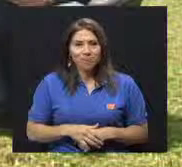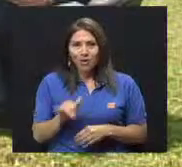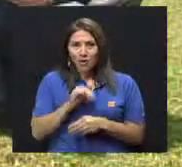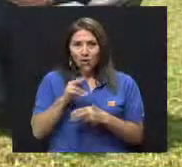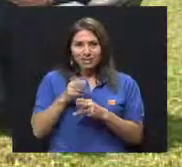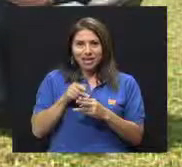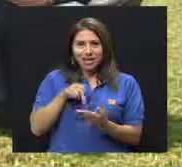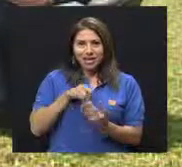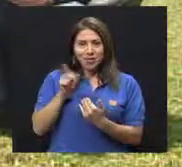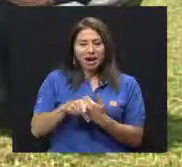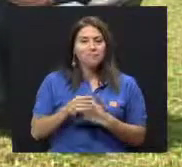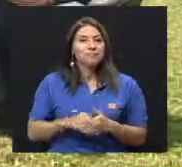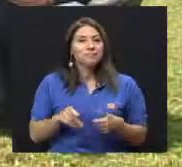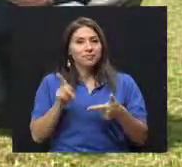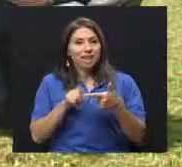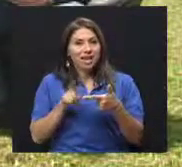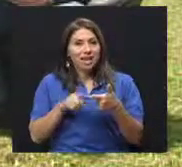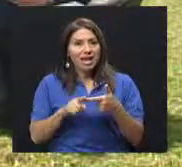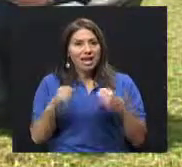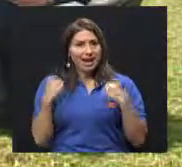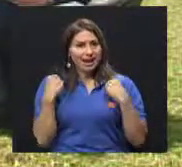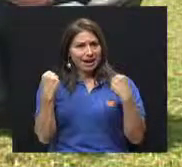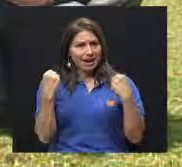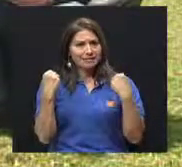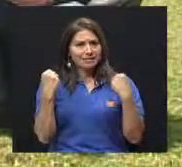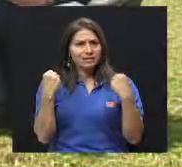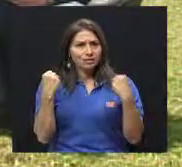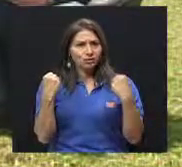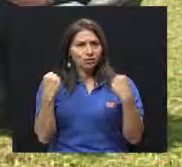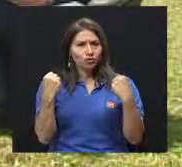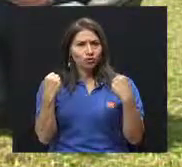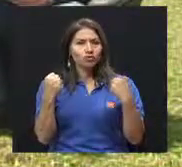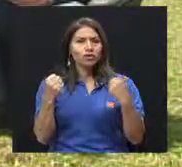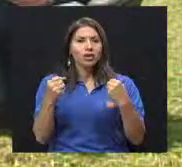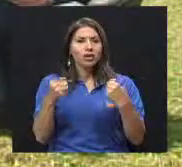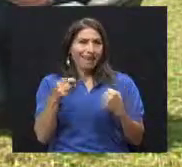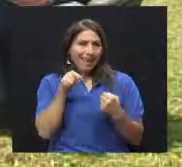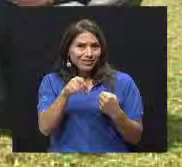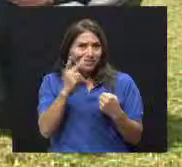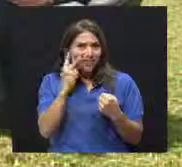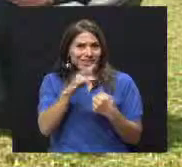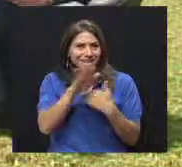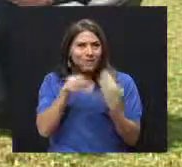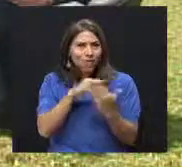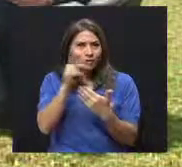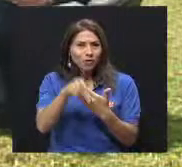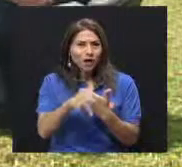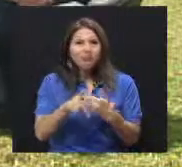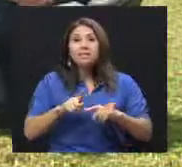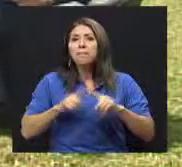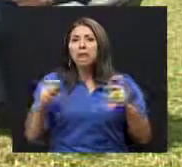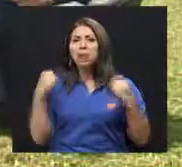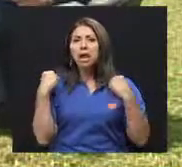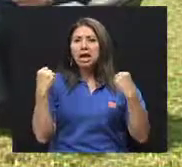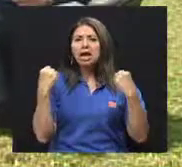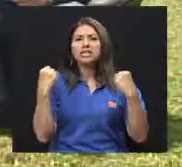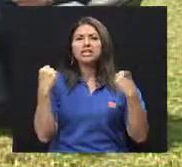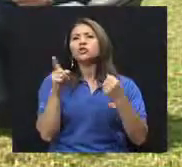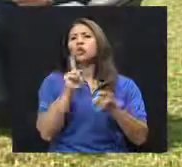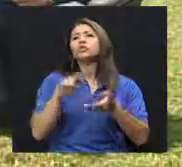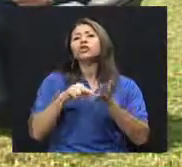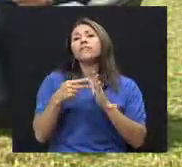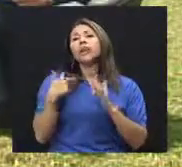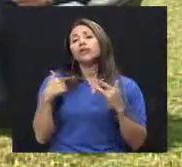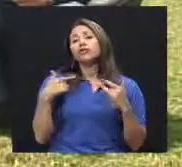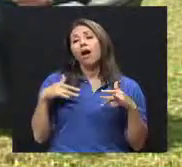ejercicio, que lo van a ver en todos los programas de ustedes, ejercicio, pero el ejercicio no es que yo diga, yo todos